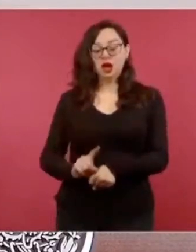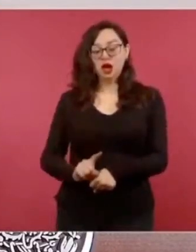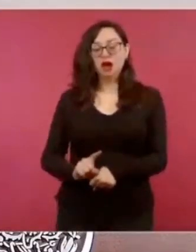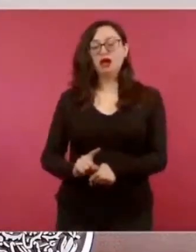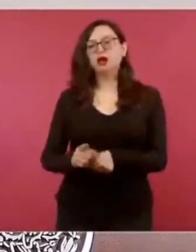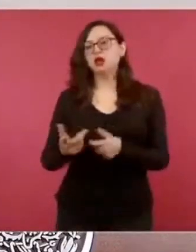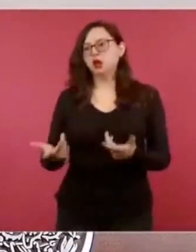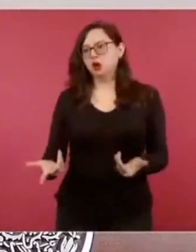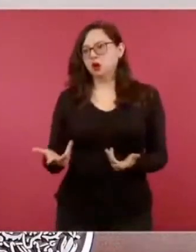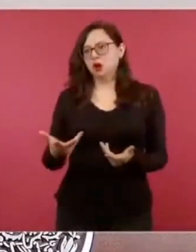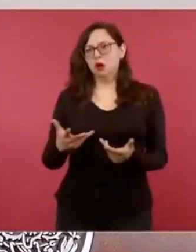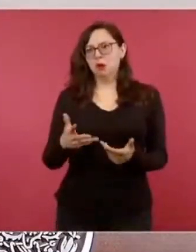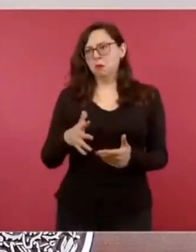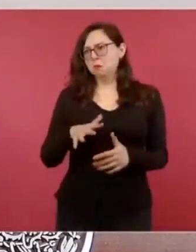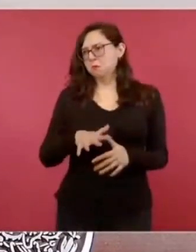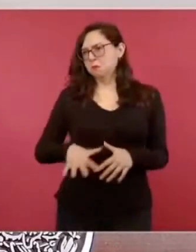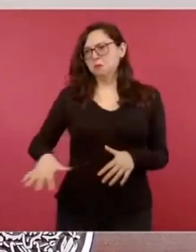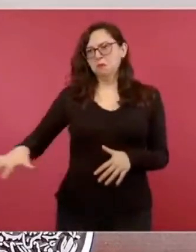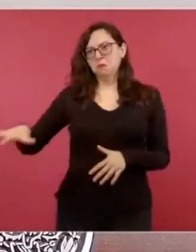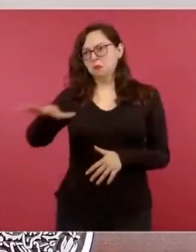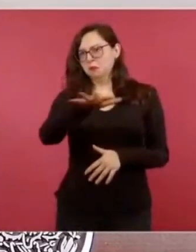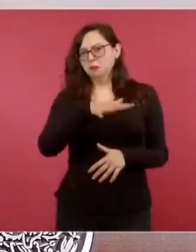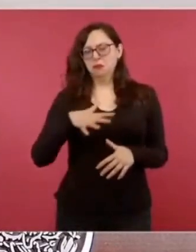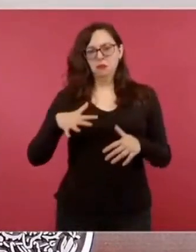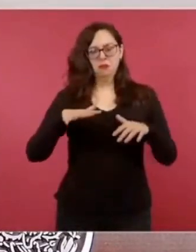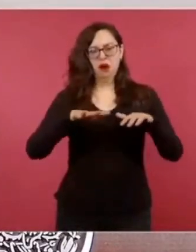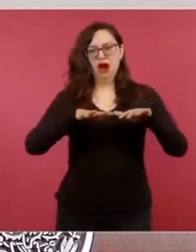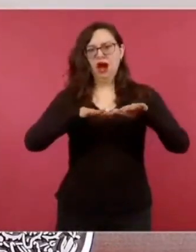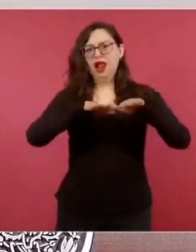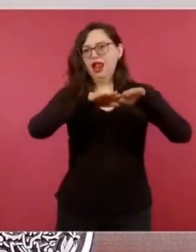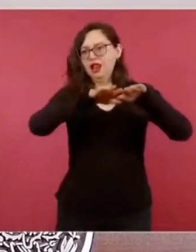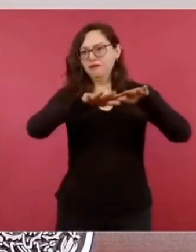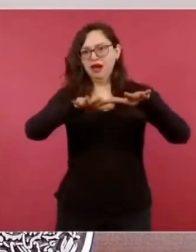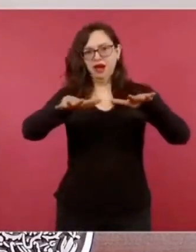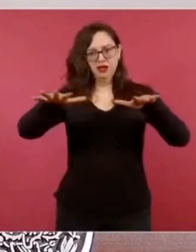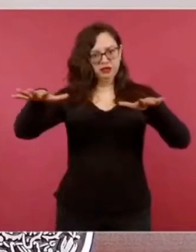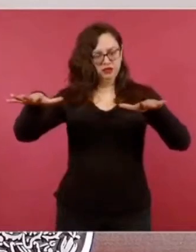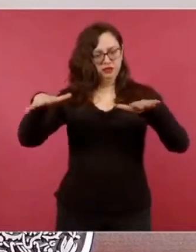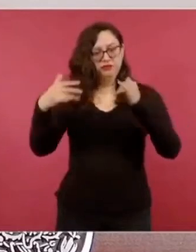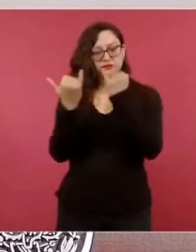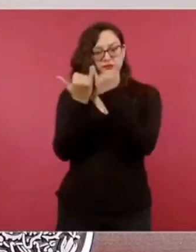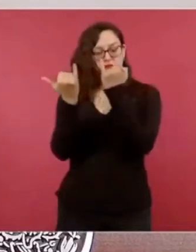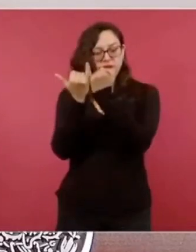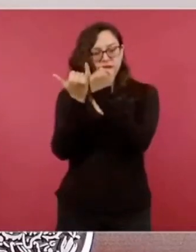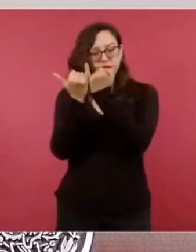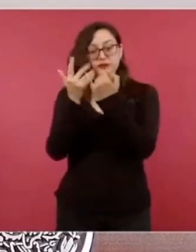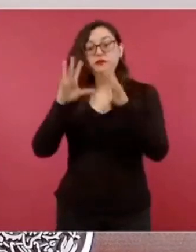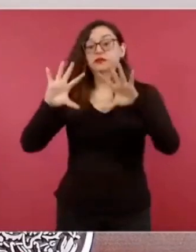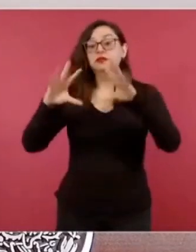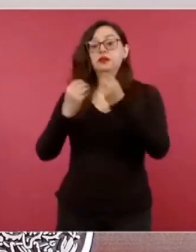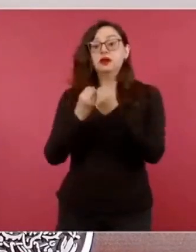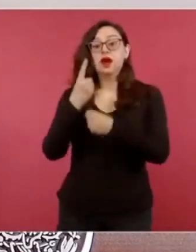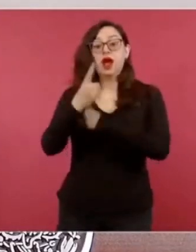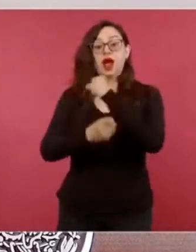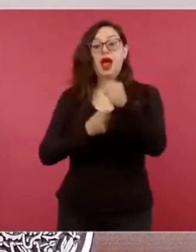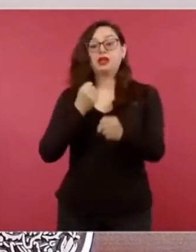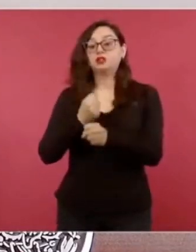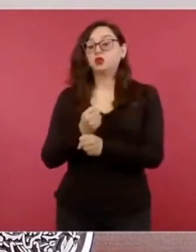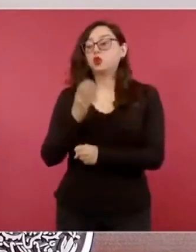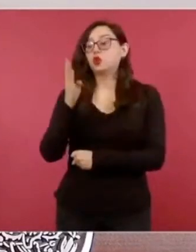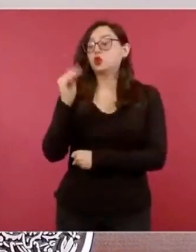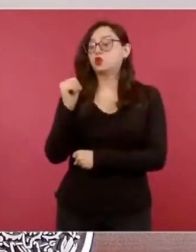de estas 22.3 millones de trabajadores representa un incremento anual de 9